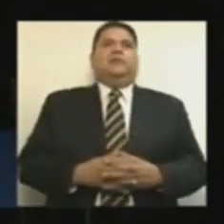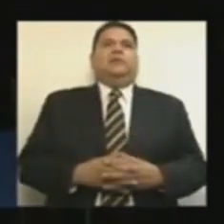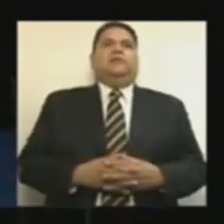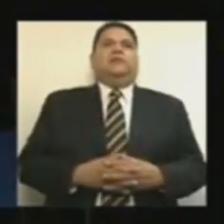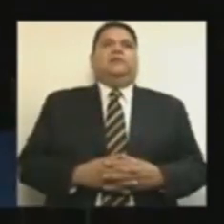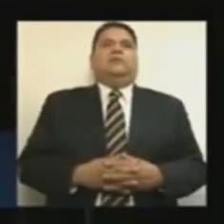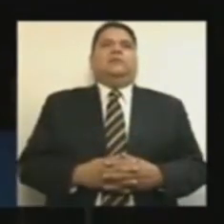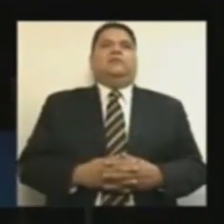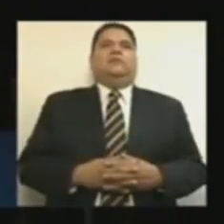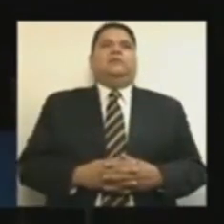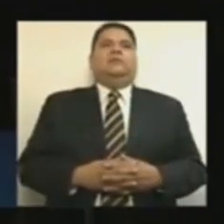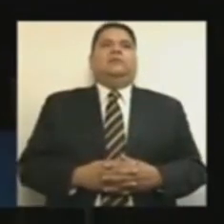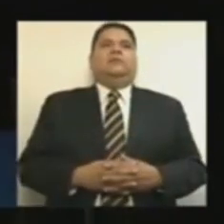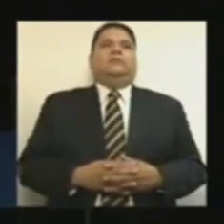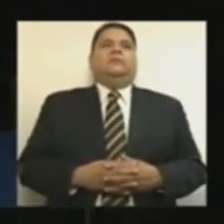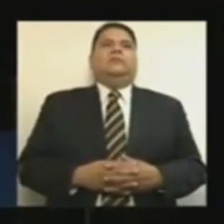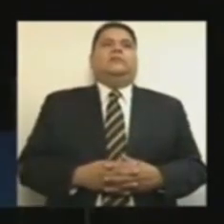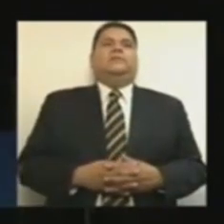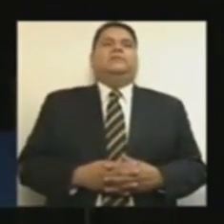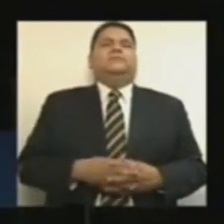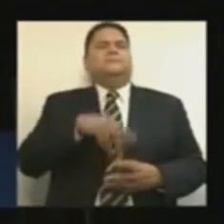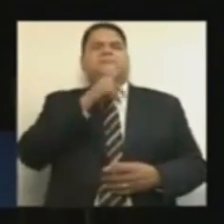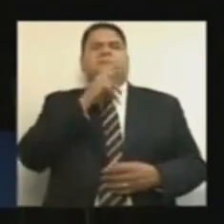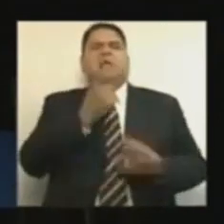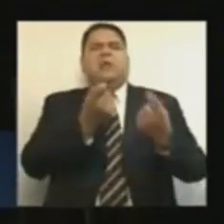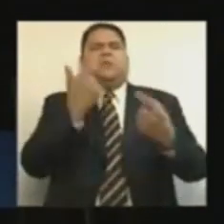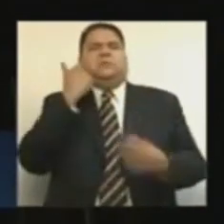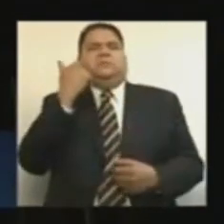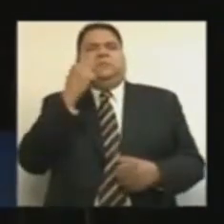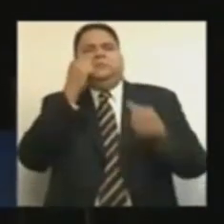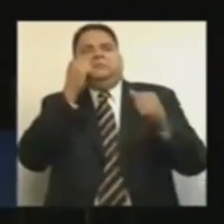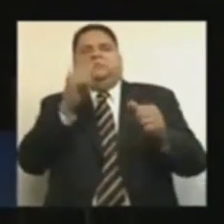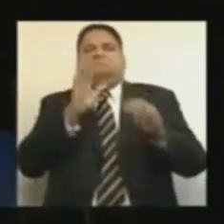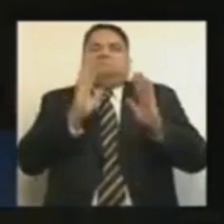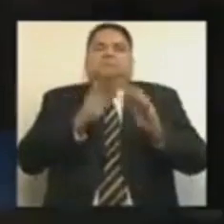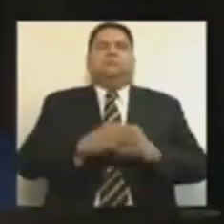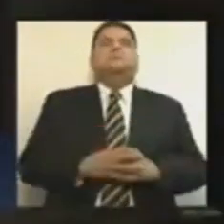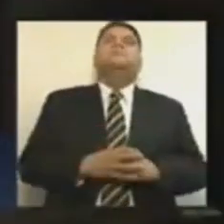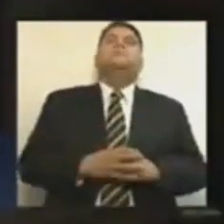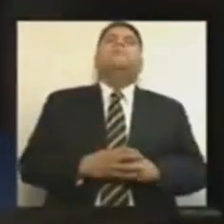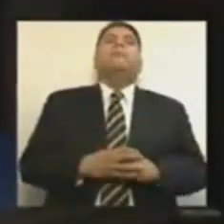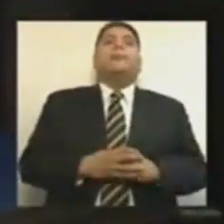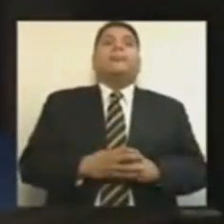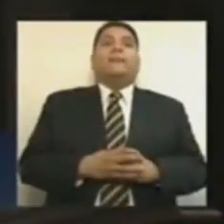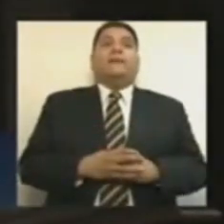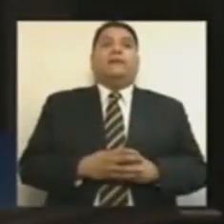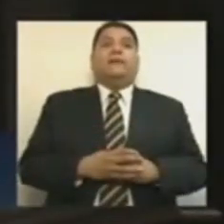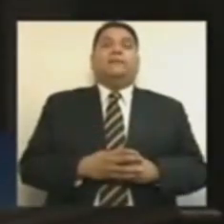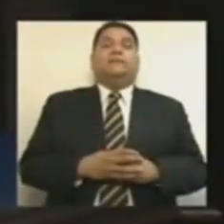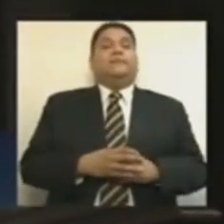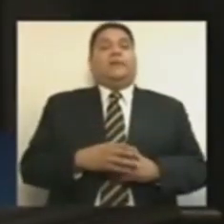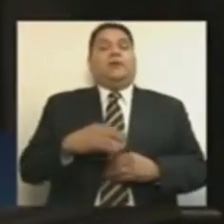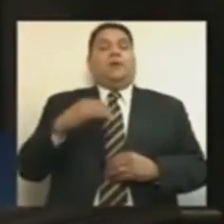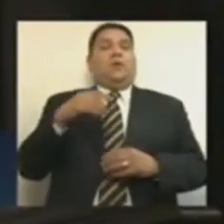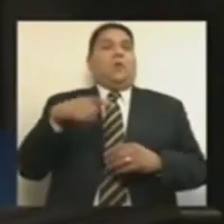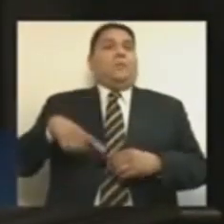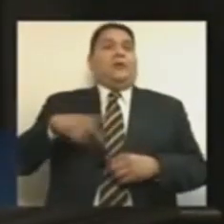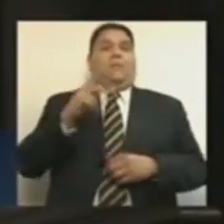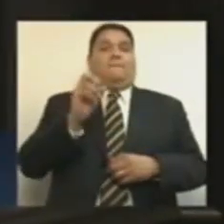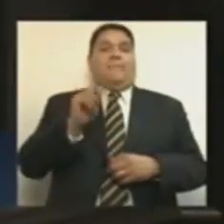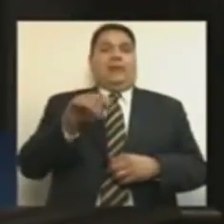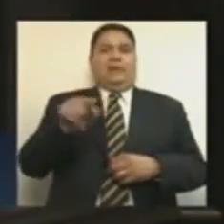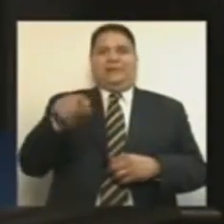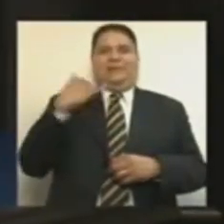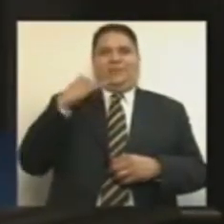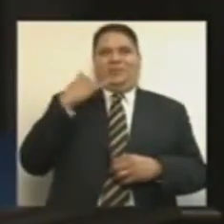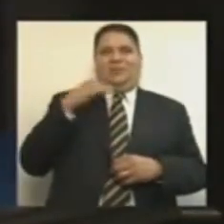poner atención, no se preocupe. Regreso al párrafo. Con la presente Administración Panista de Yucatán, no ha hecho